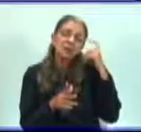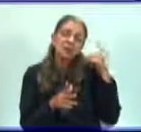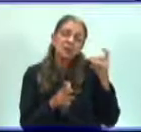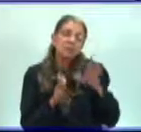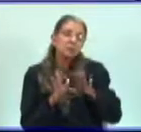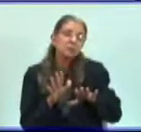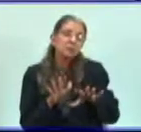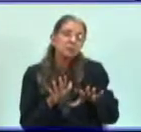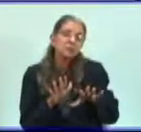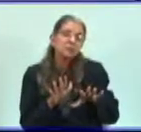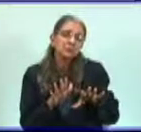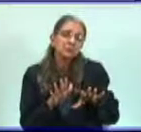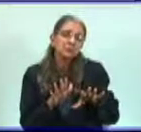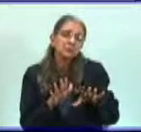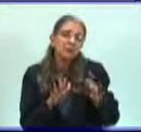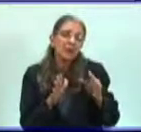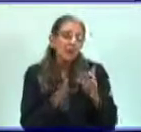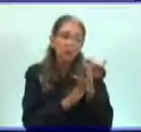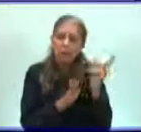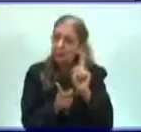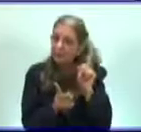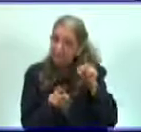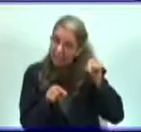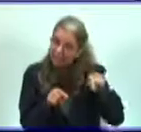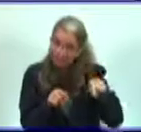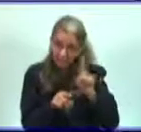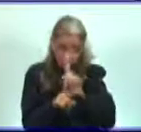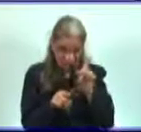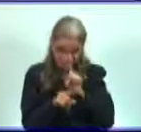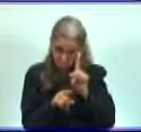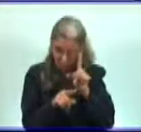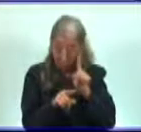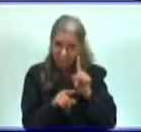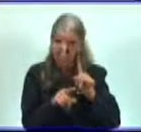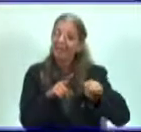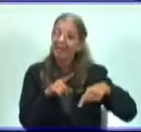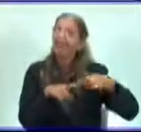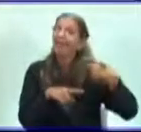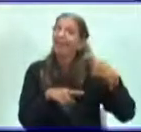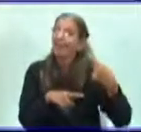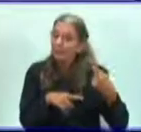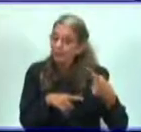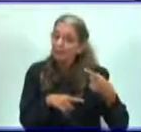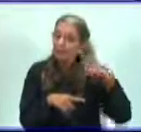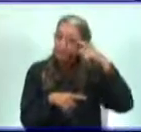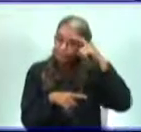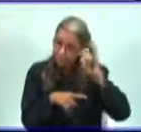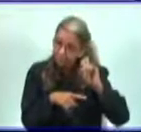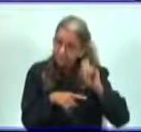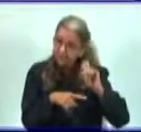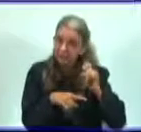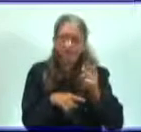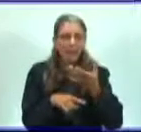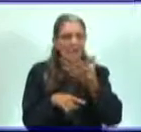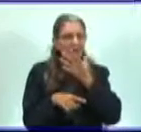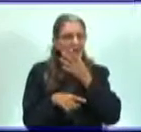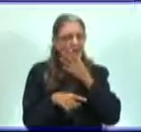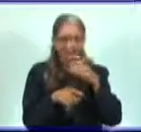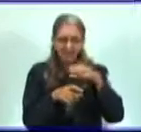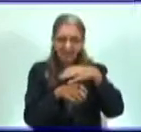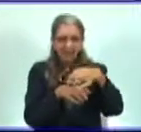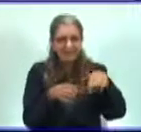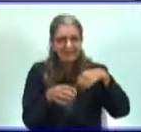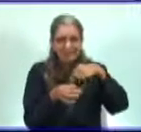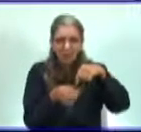continúa su desarrollo. Aparentemente, la célula no va a estar afectada. Pero